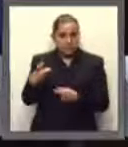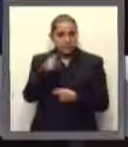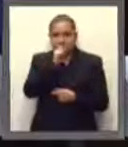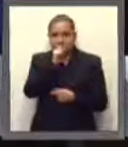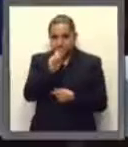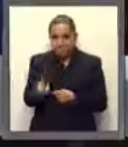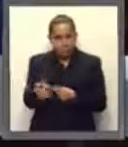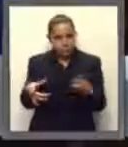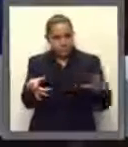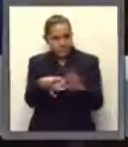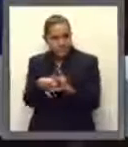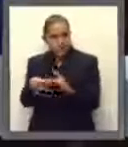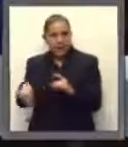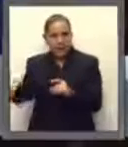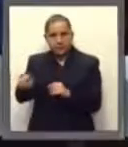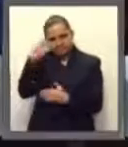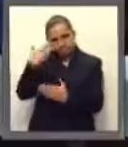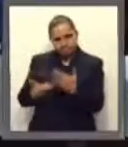supuestos.